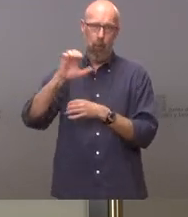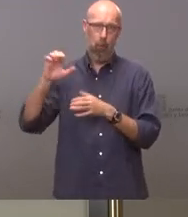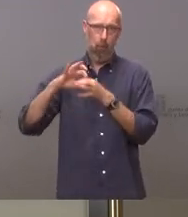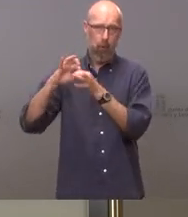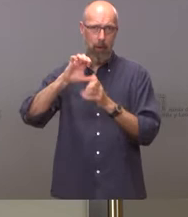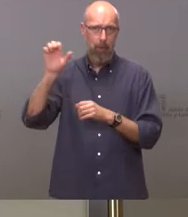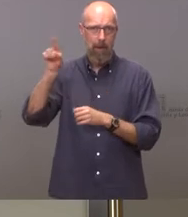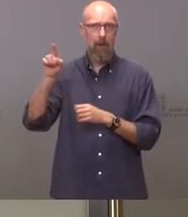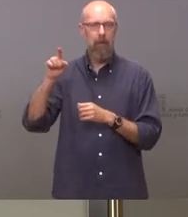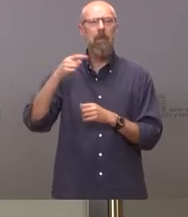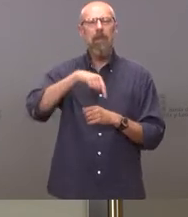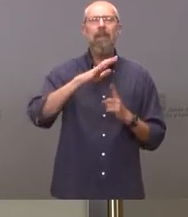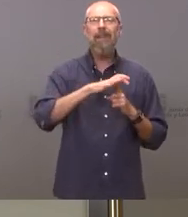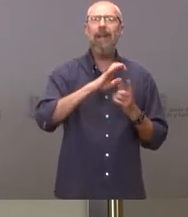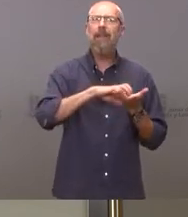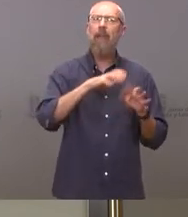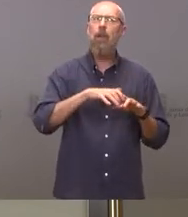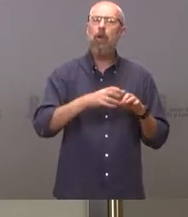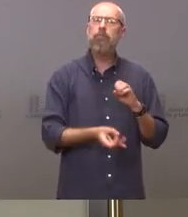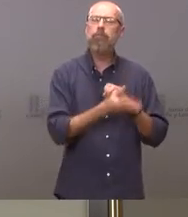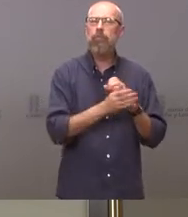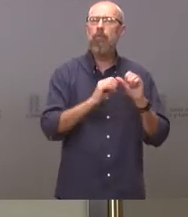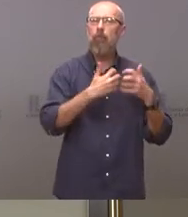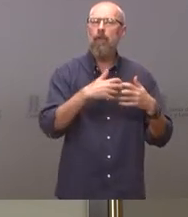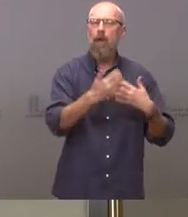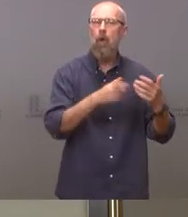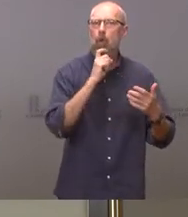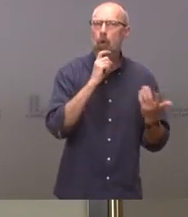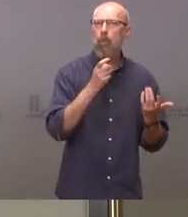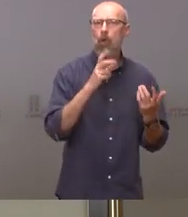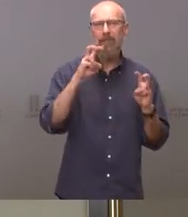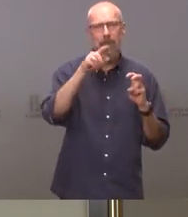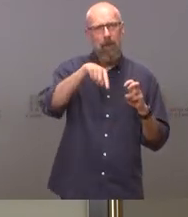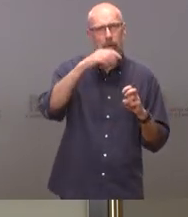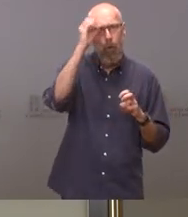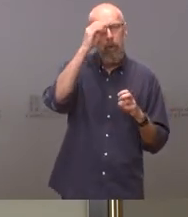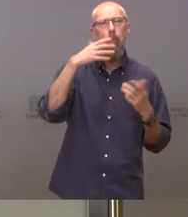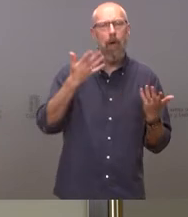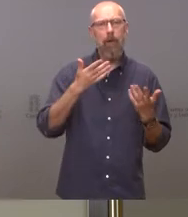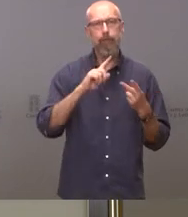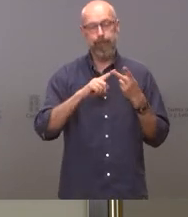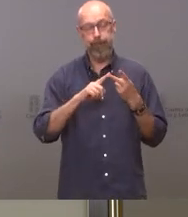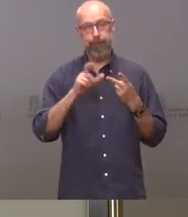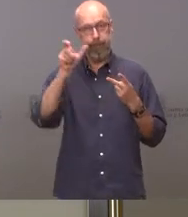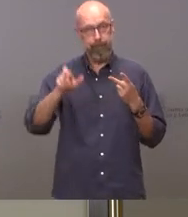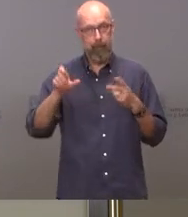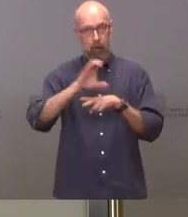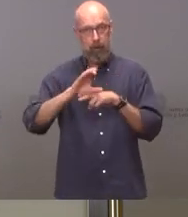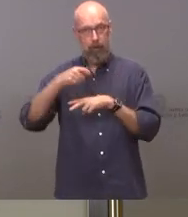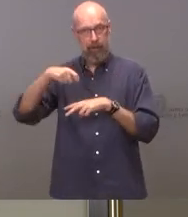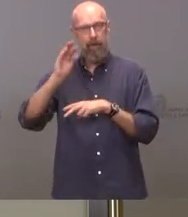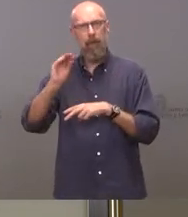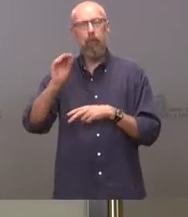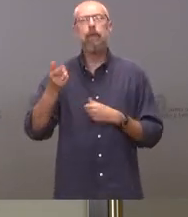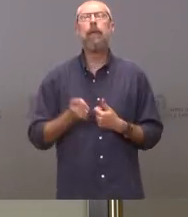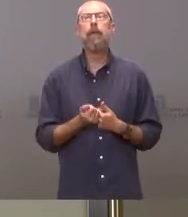manera se va a poner en marcha en Castilla y León y un poco qué opinión le merece este pasaporte. Y luego al consejero de la Presidencia quería preguntarle sobre